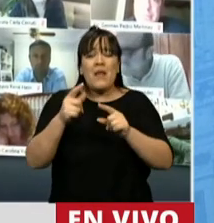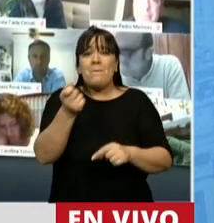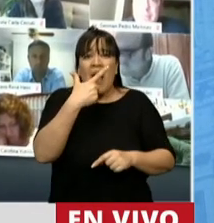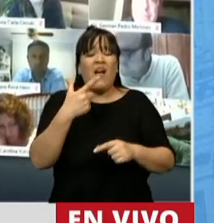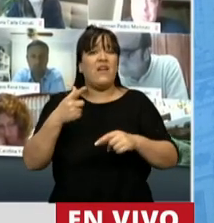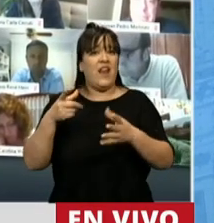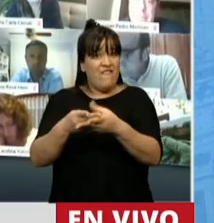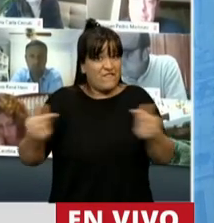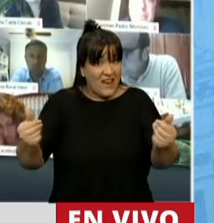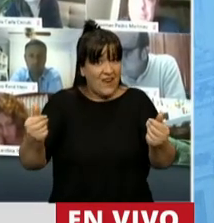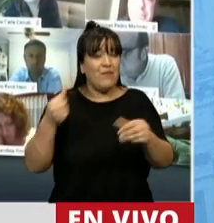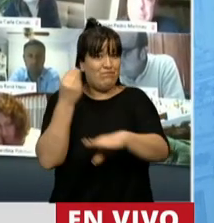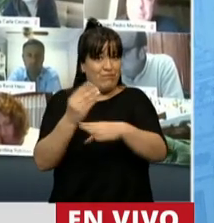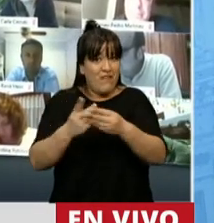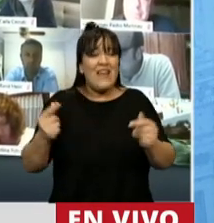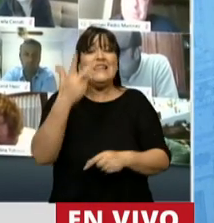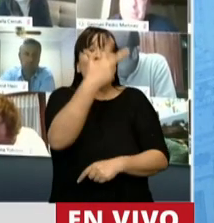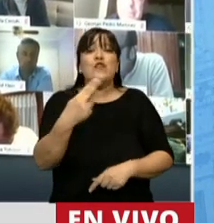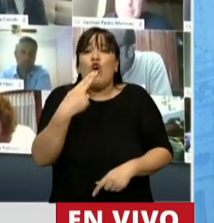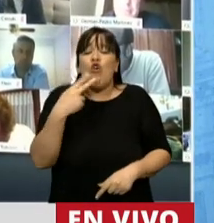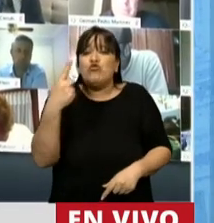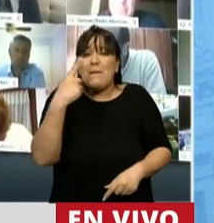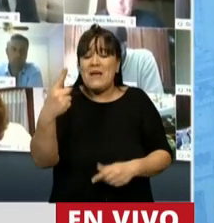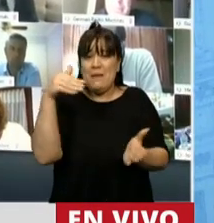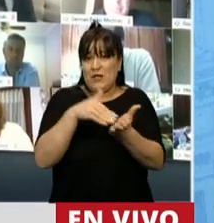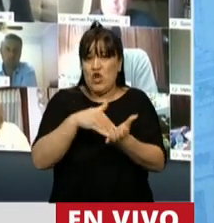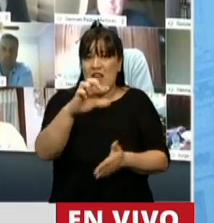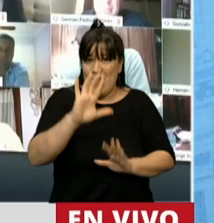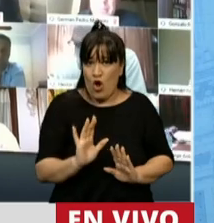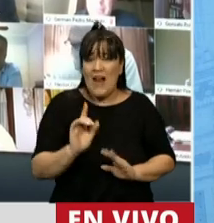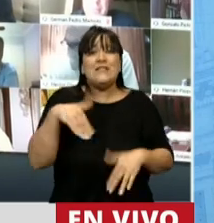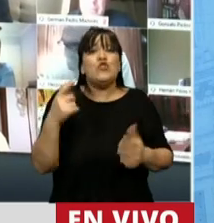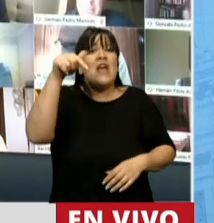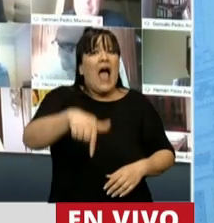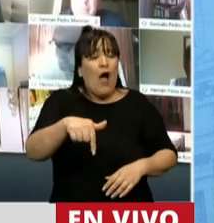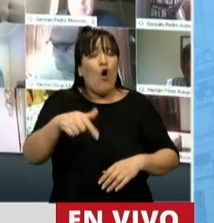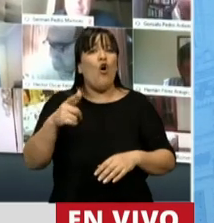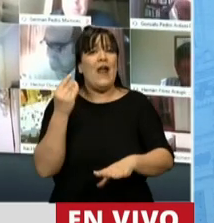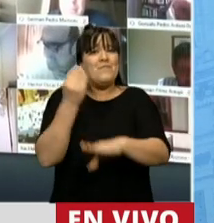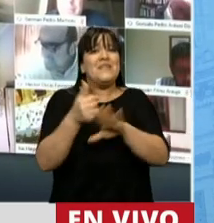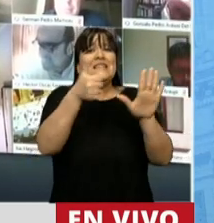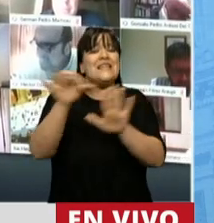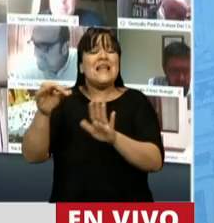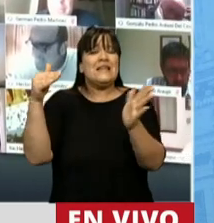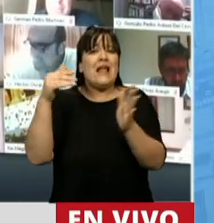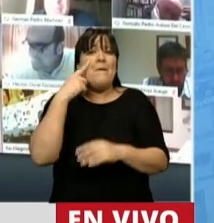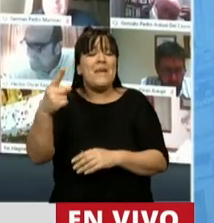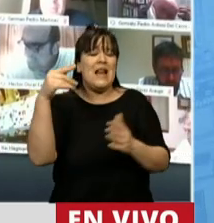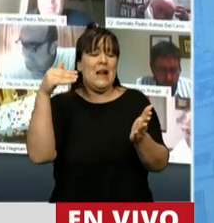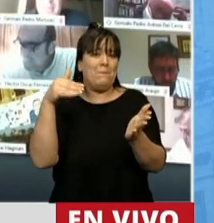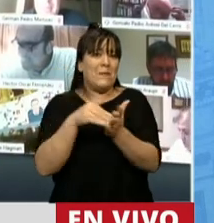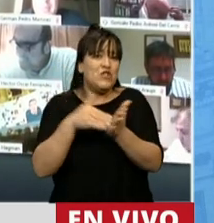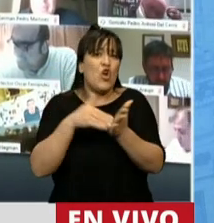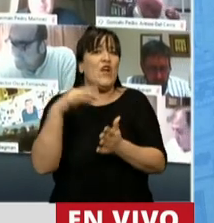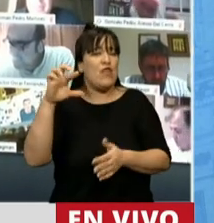deuda de 311 mil. O sea, nuestro gobierno debe explicar 60 mil millones que se